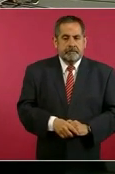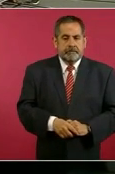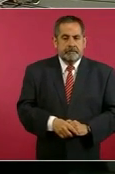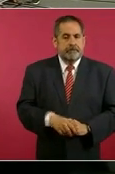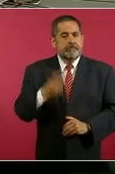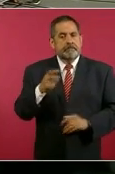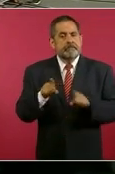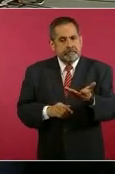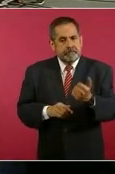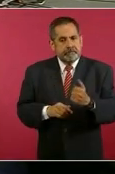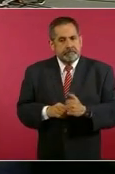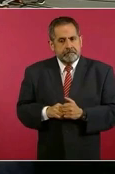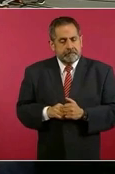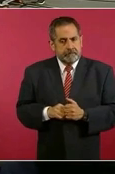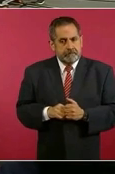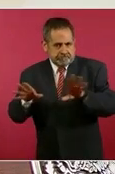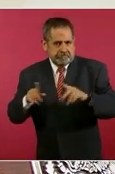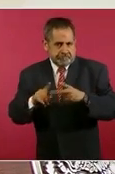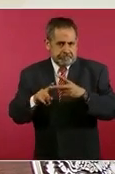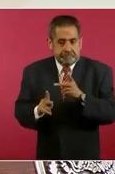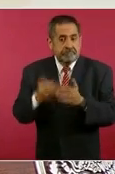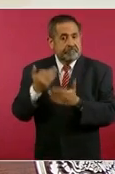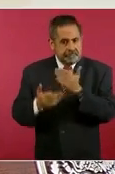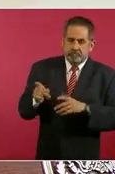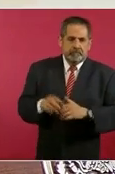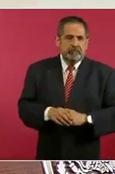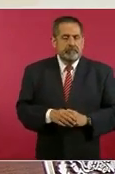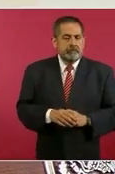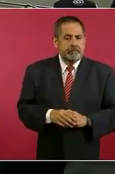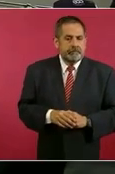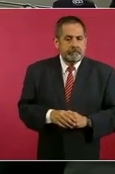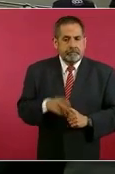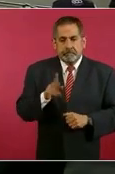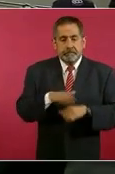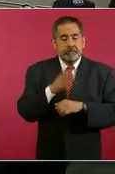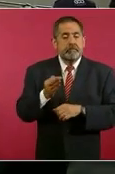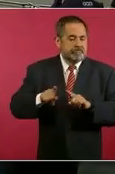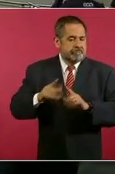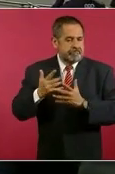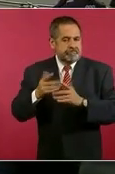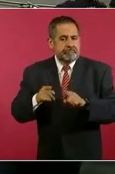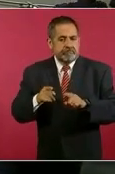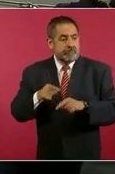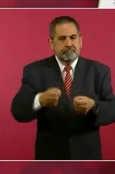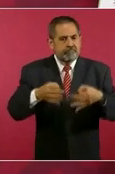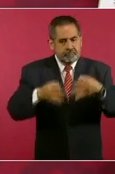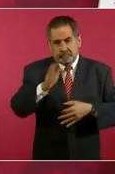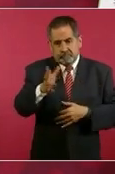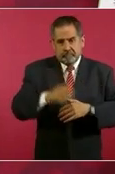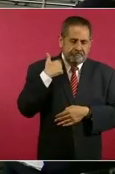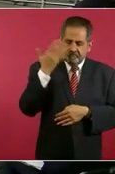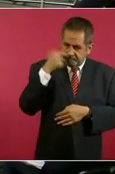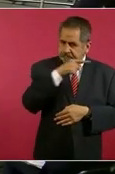Entonces, también dijimos, esta es una parte del proceso muy importante. Porque se está deteniendo a autoridades que